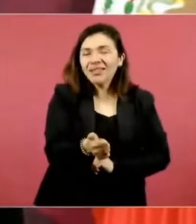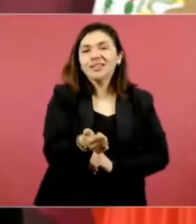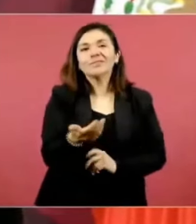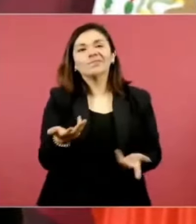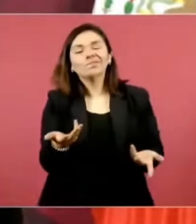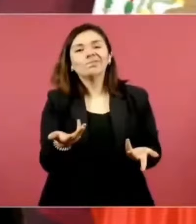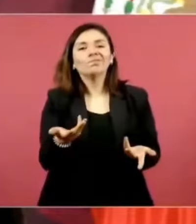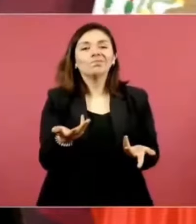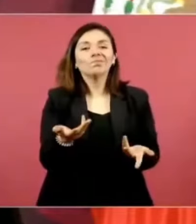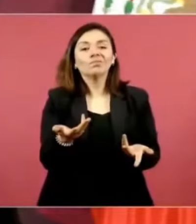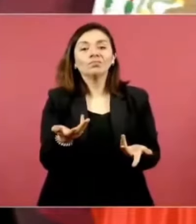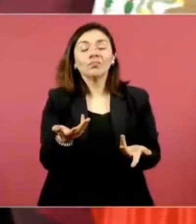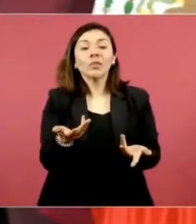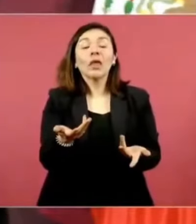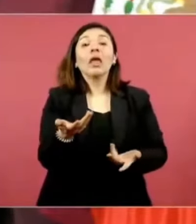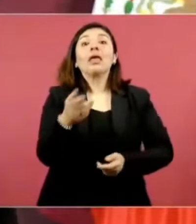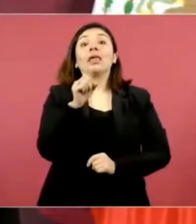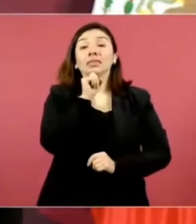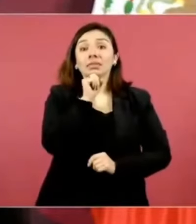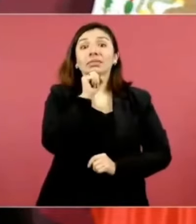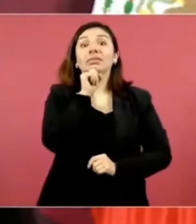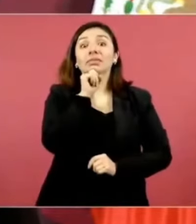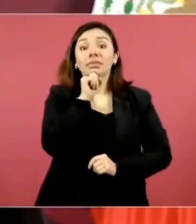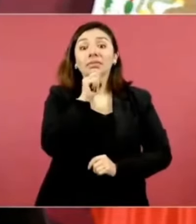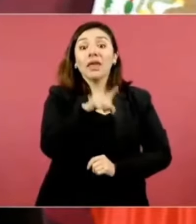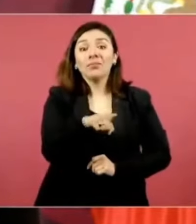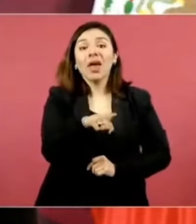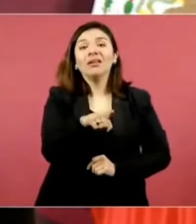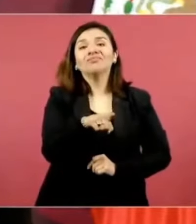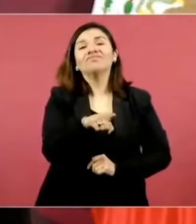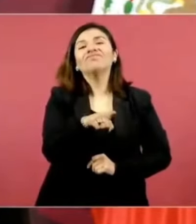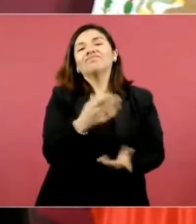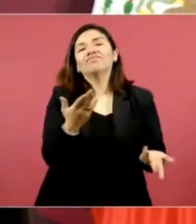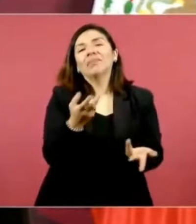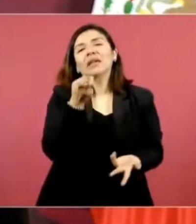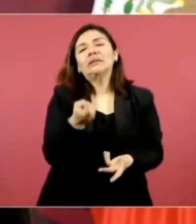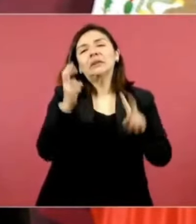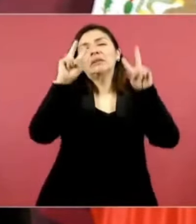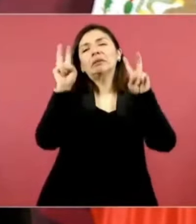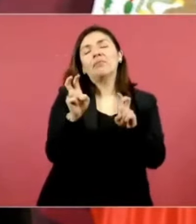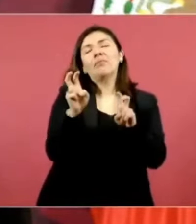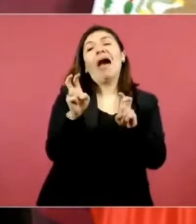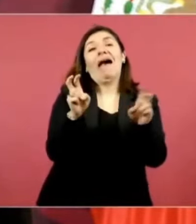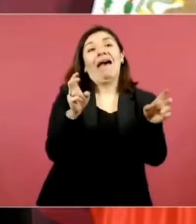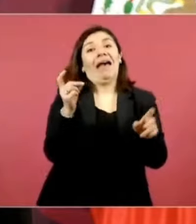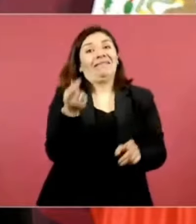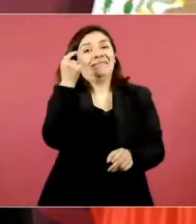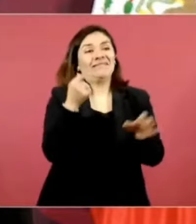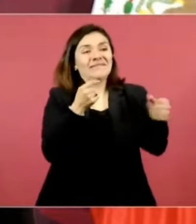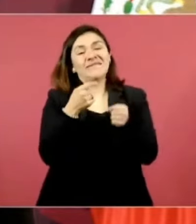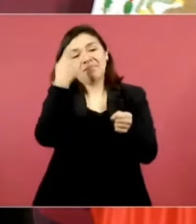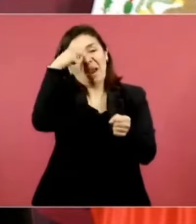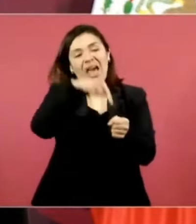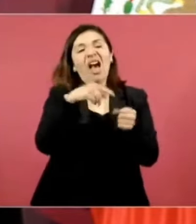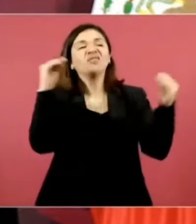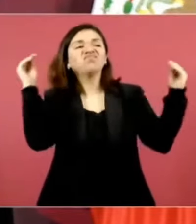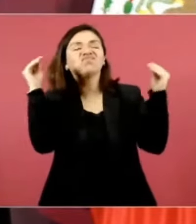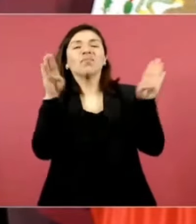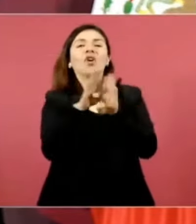y también es usado políticamente por